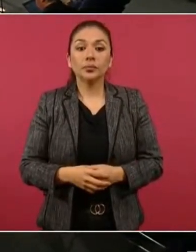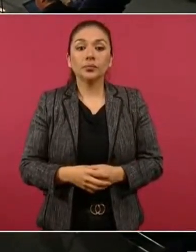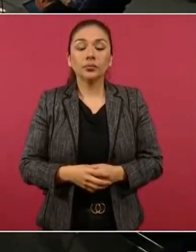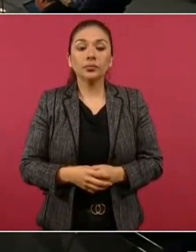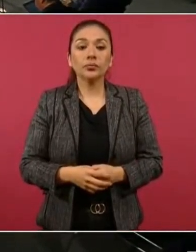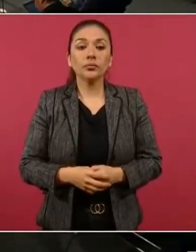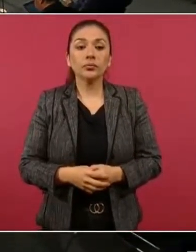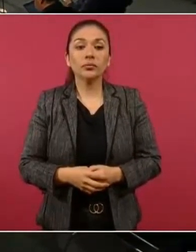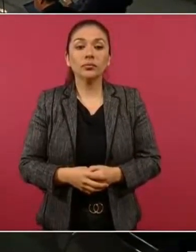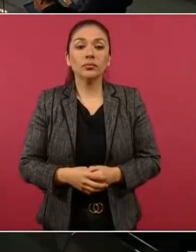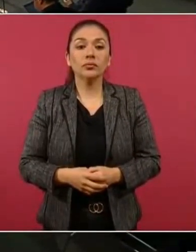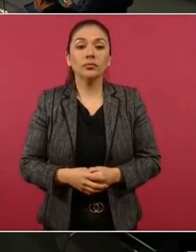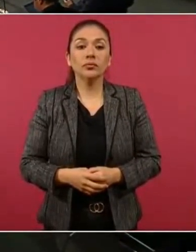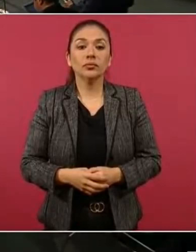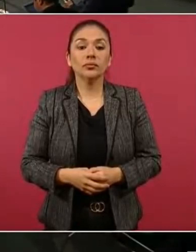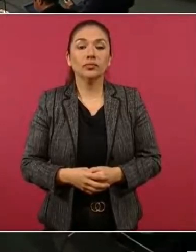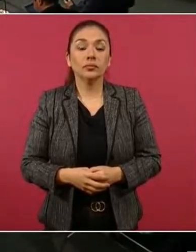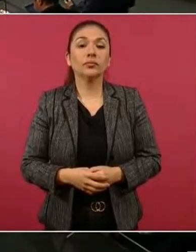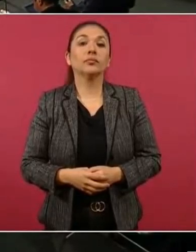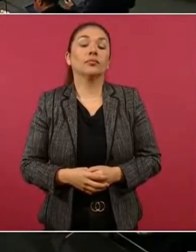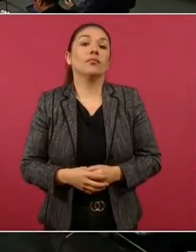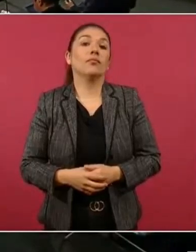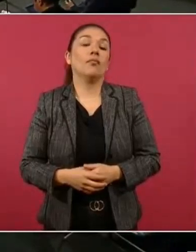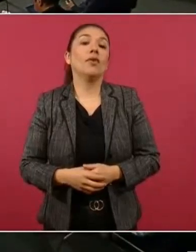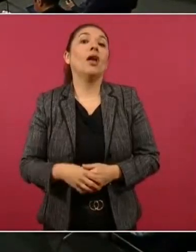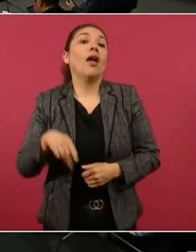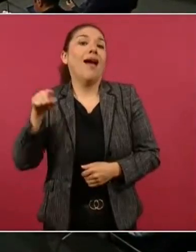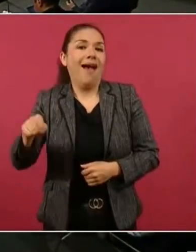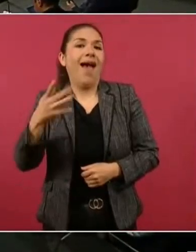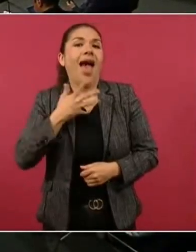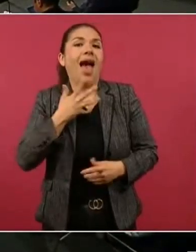tenía con ex ministros de la corte